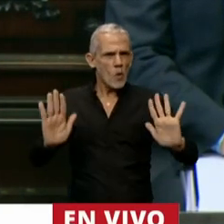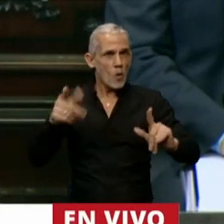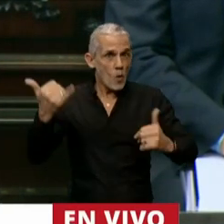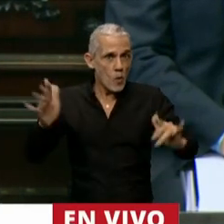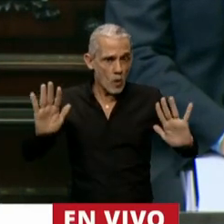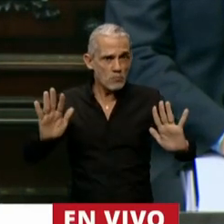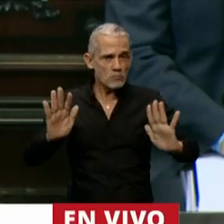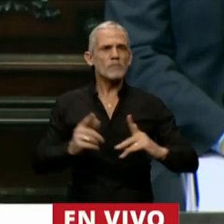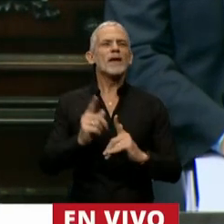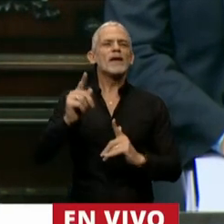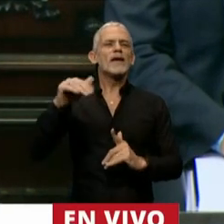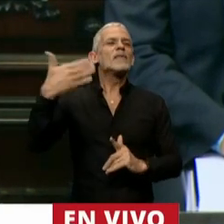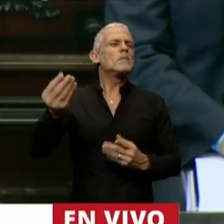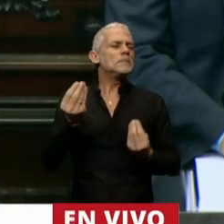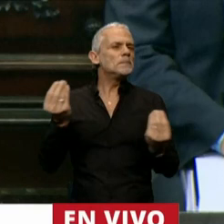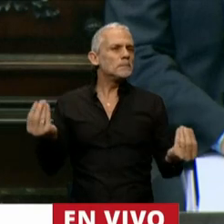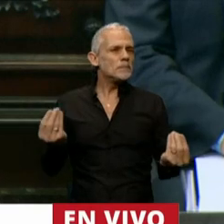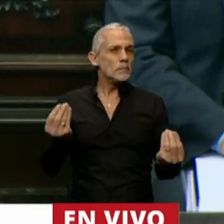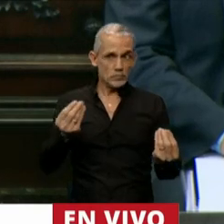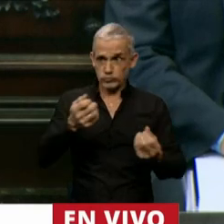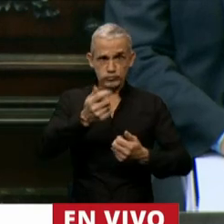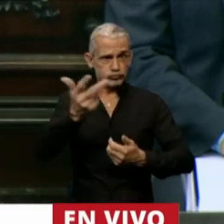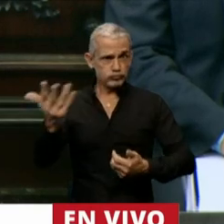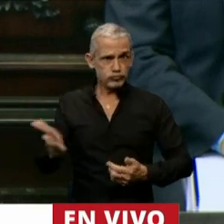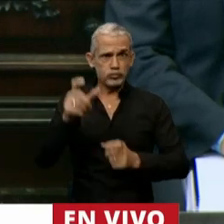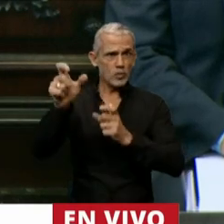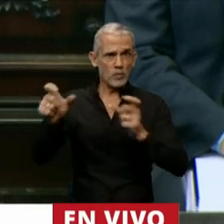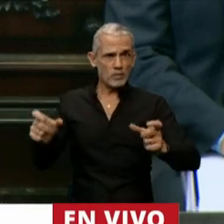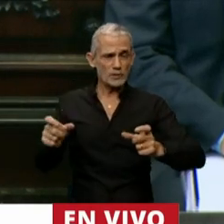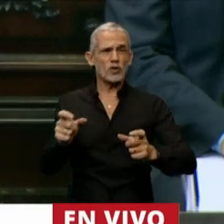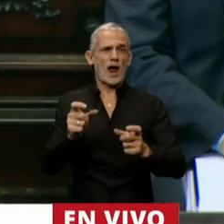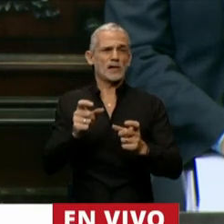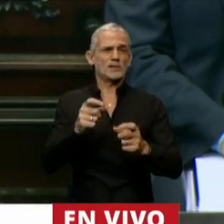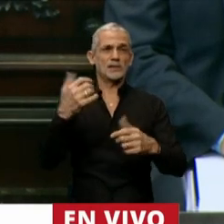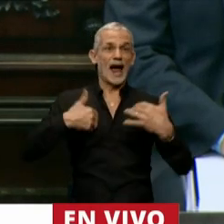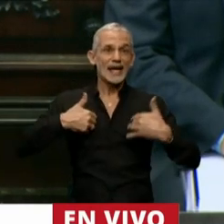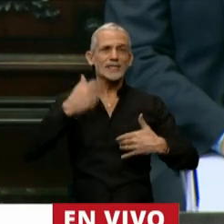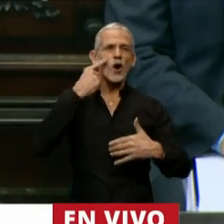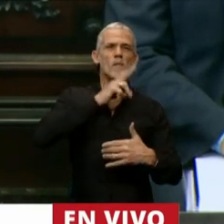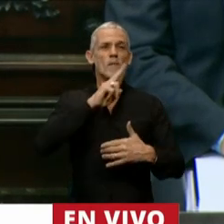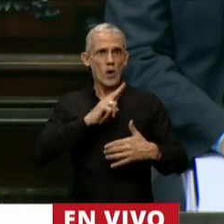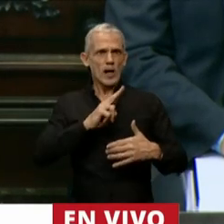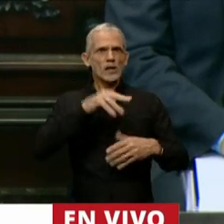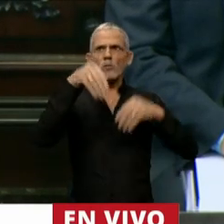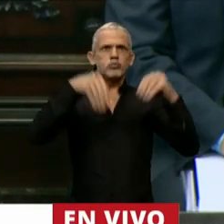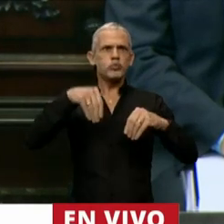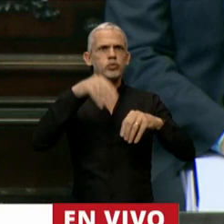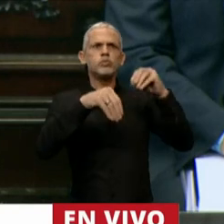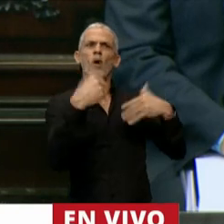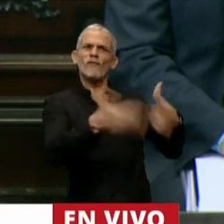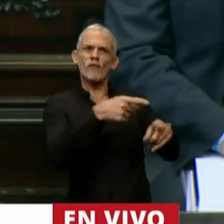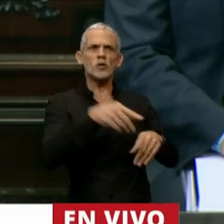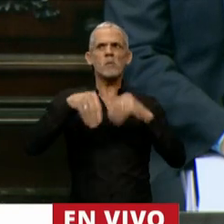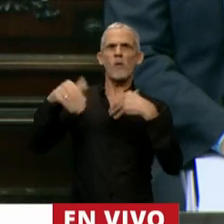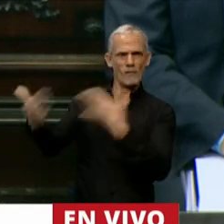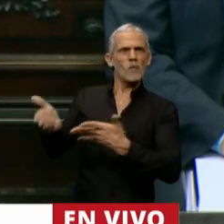estos fueron acompañados por una numerosa cantidad de argentinos y argentinas que eligieron opciones, tuvieron